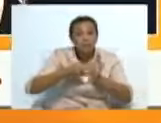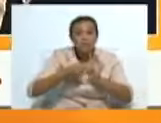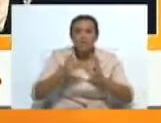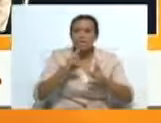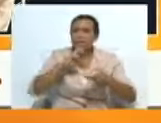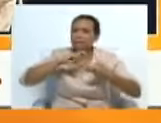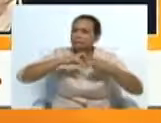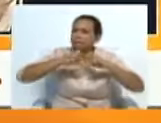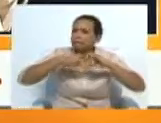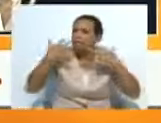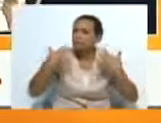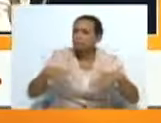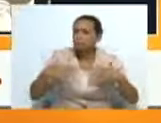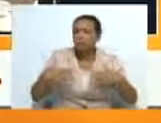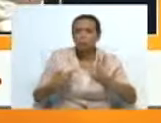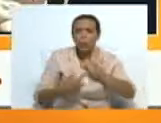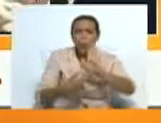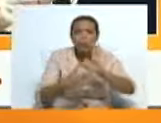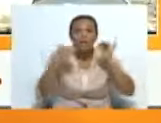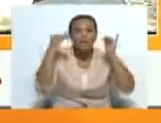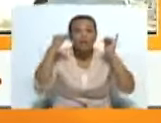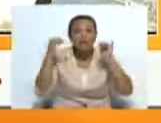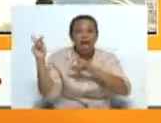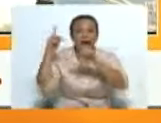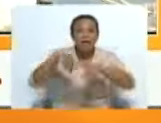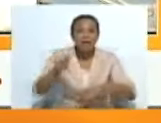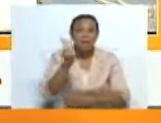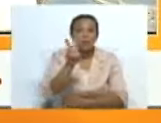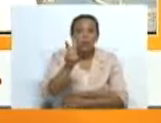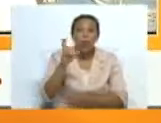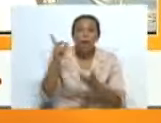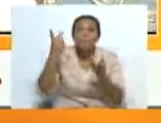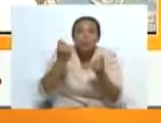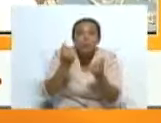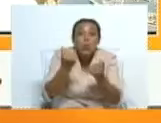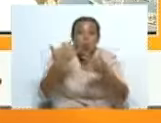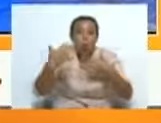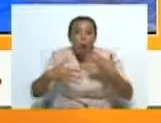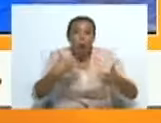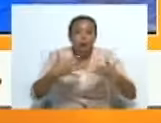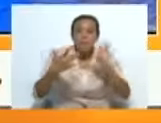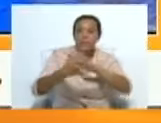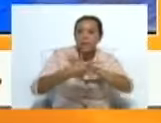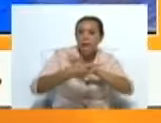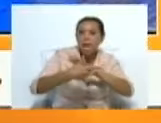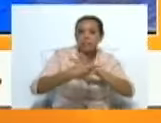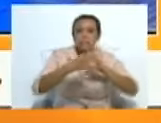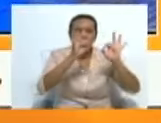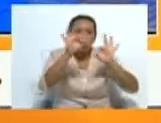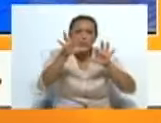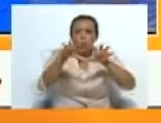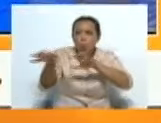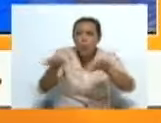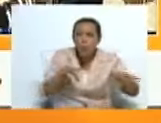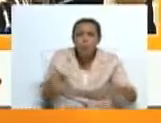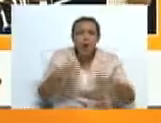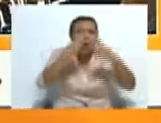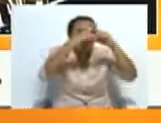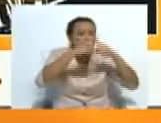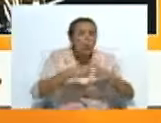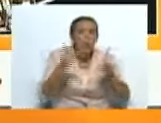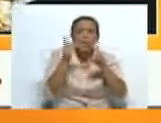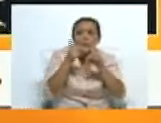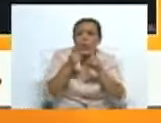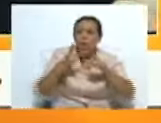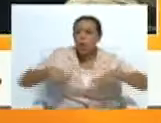complicado producir un festival como ese, porque necesita todas las cuestiones técnicas para cada grupo, de logística,